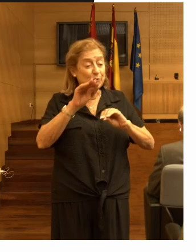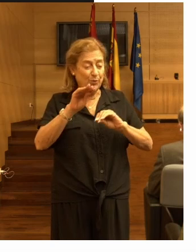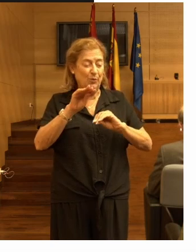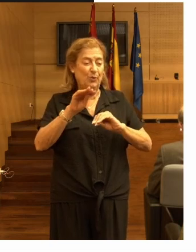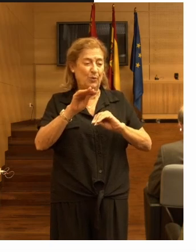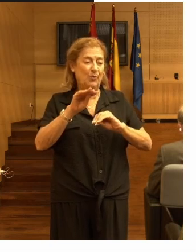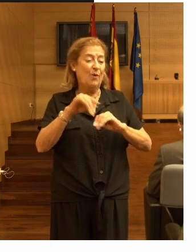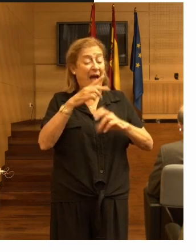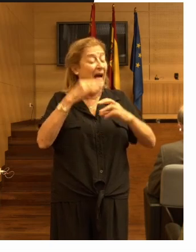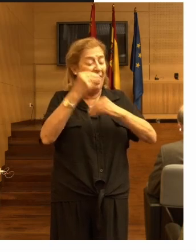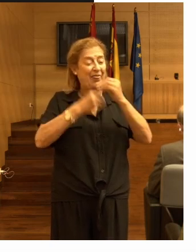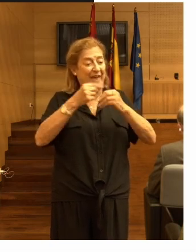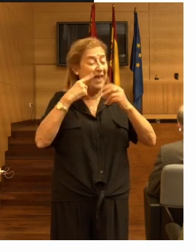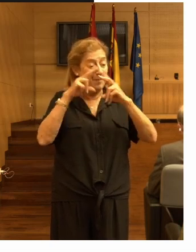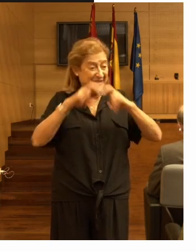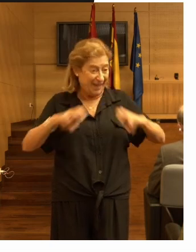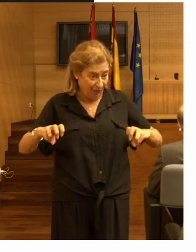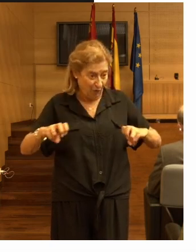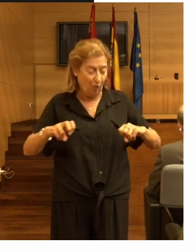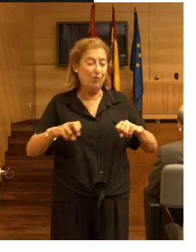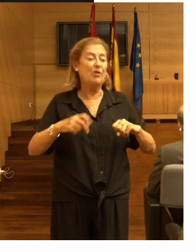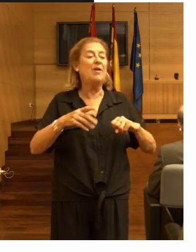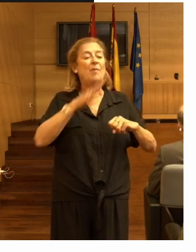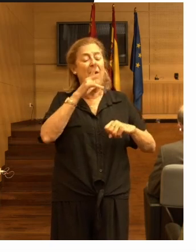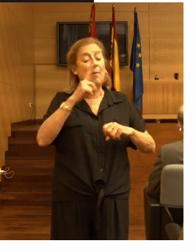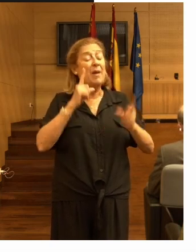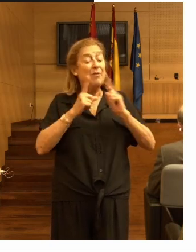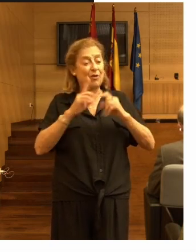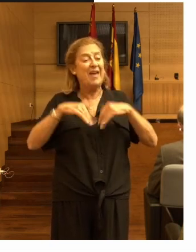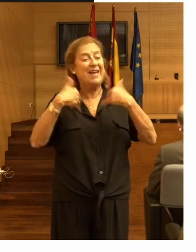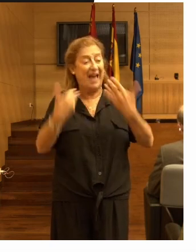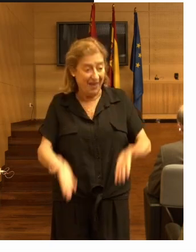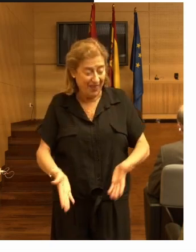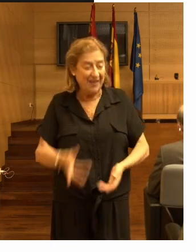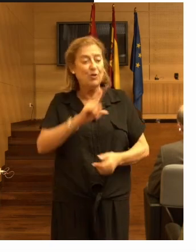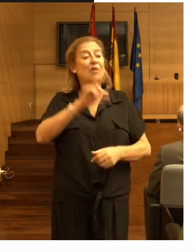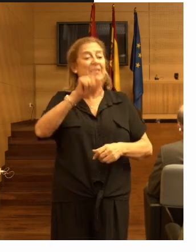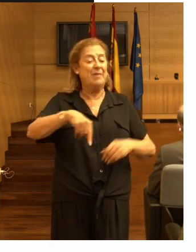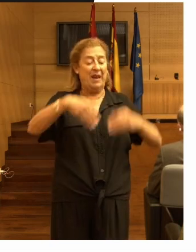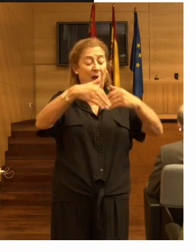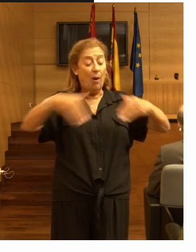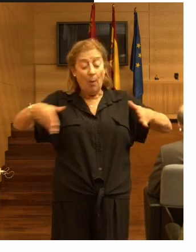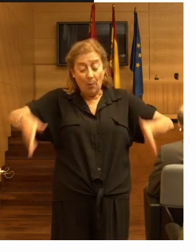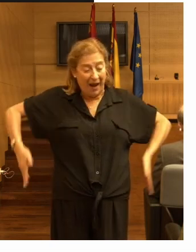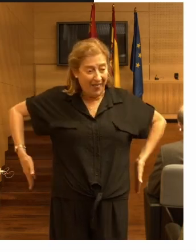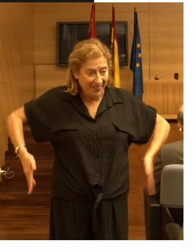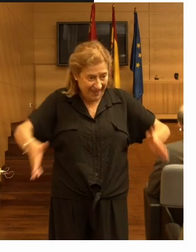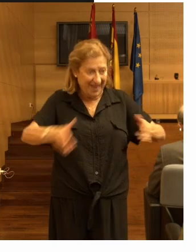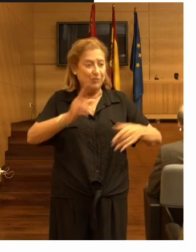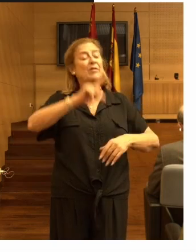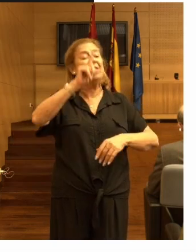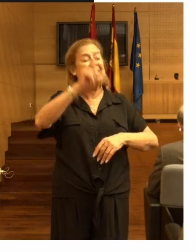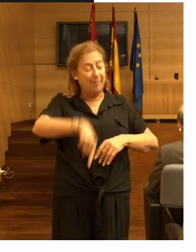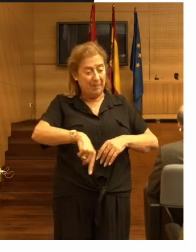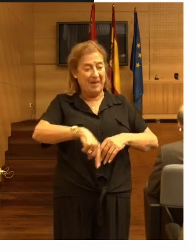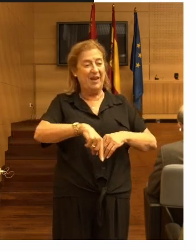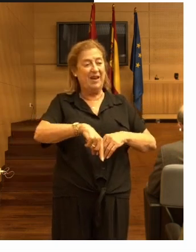hace investigación no sólo sobre prevención de caídas sobre barandillas y demás sino también sobre